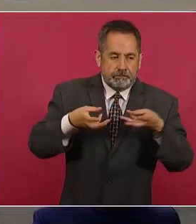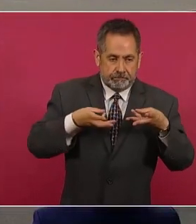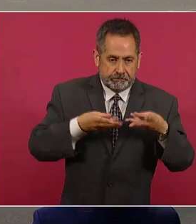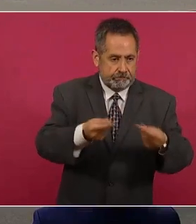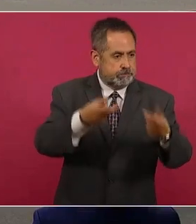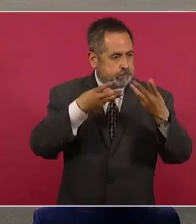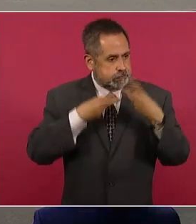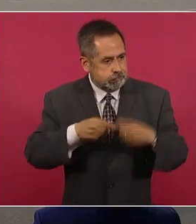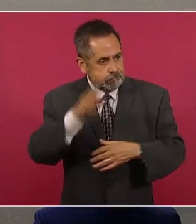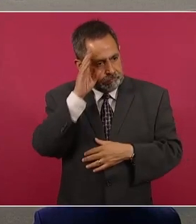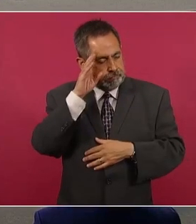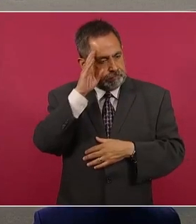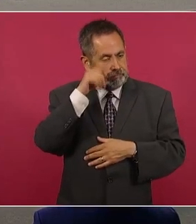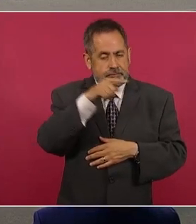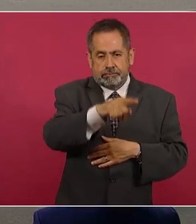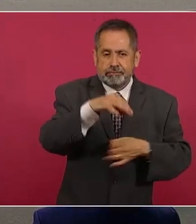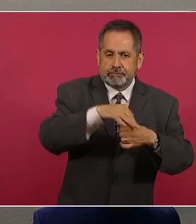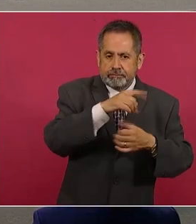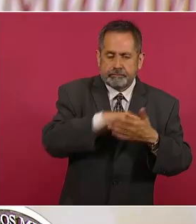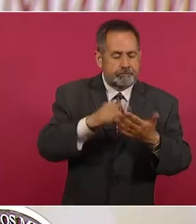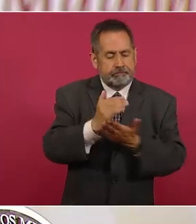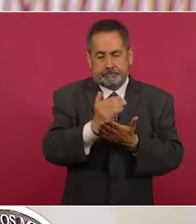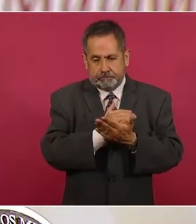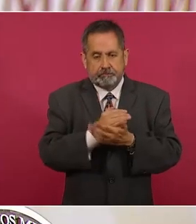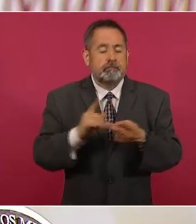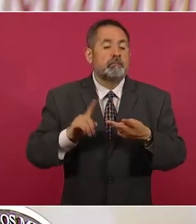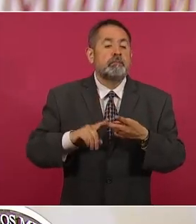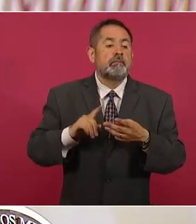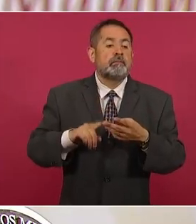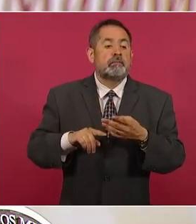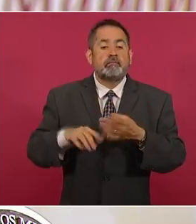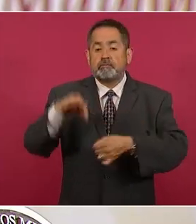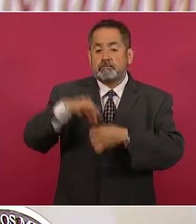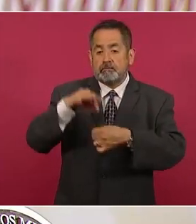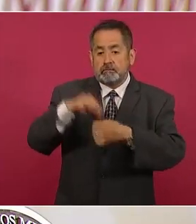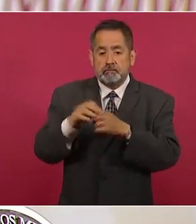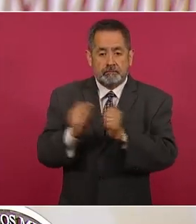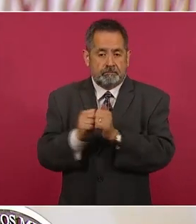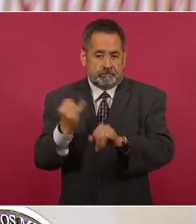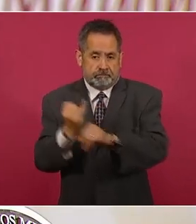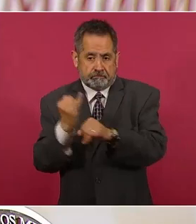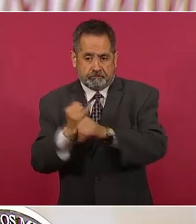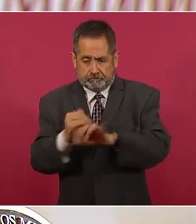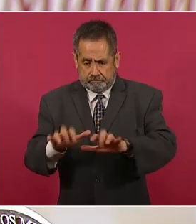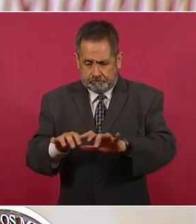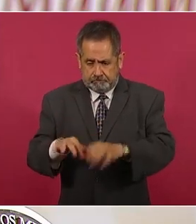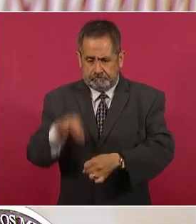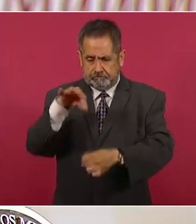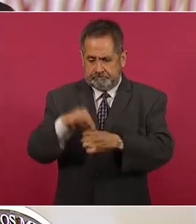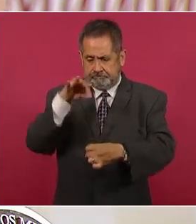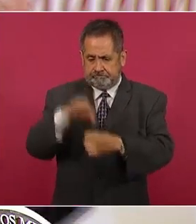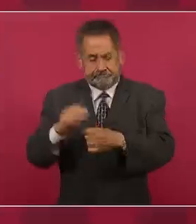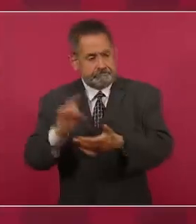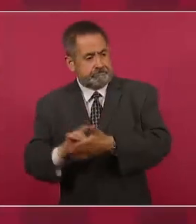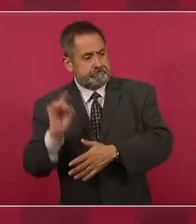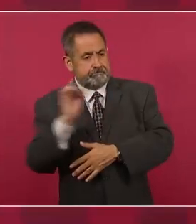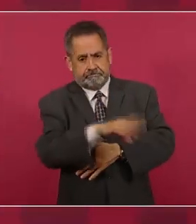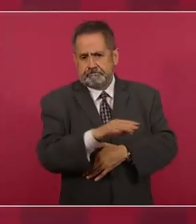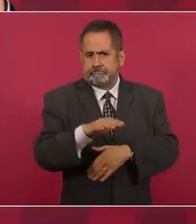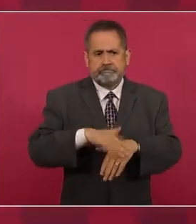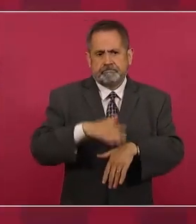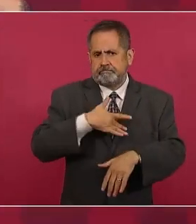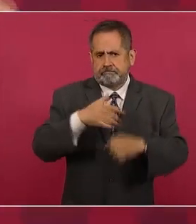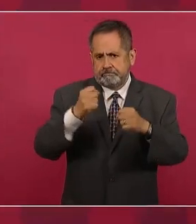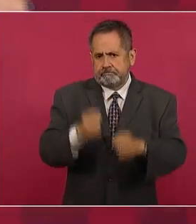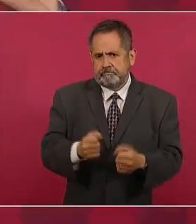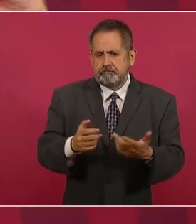del voto electrónico que haya todavía mayor certeza en la participación de los ciudadanos, quienes podrán optar